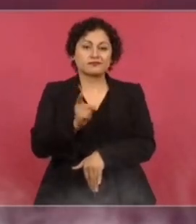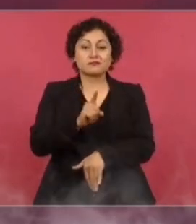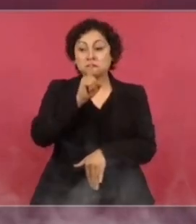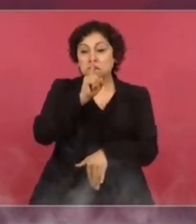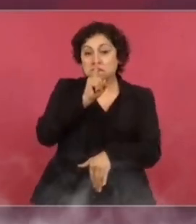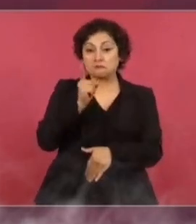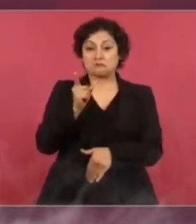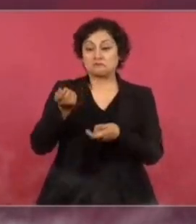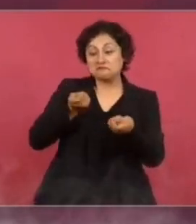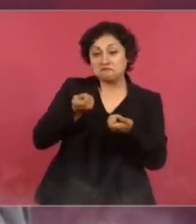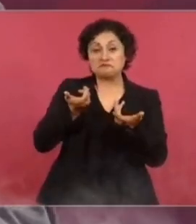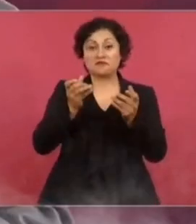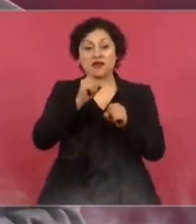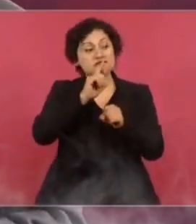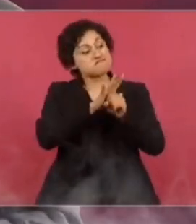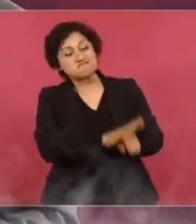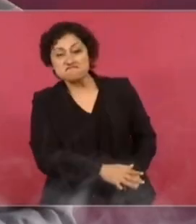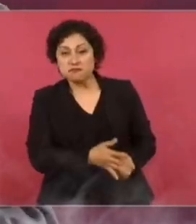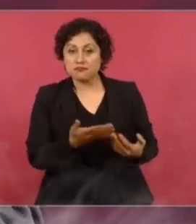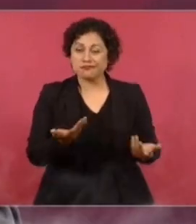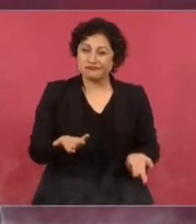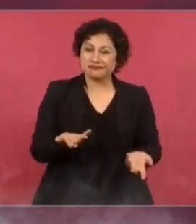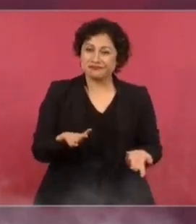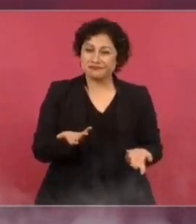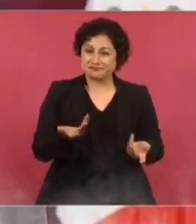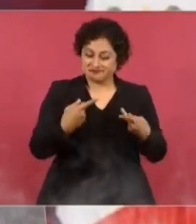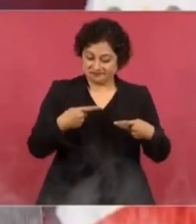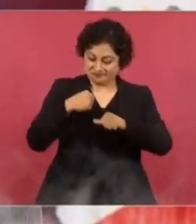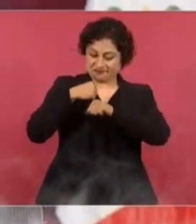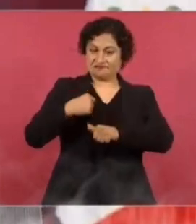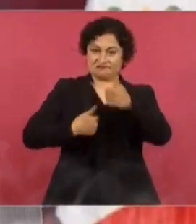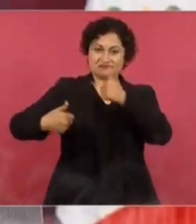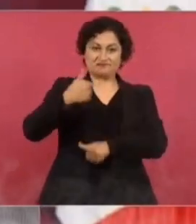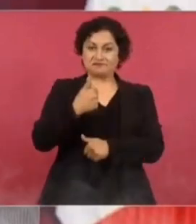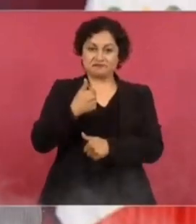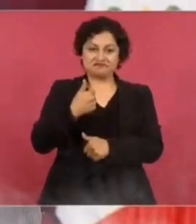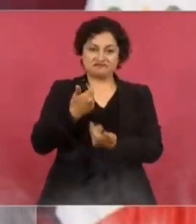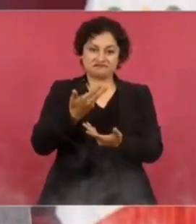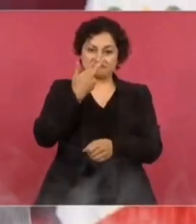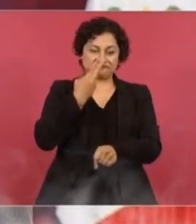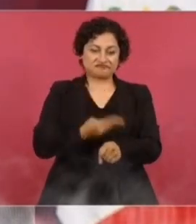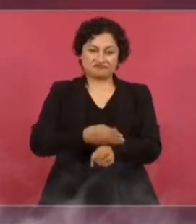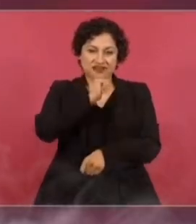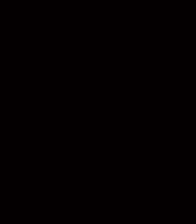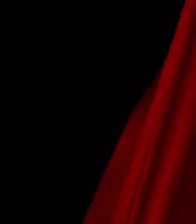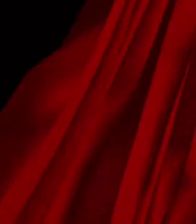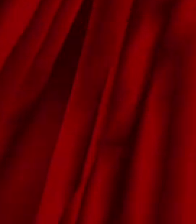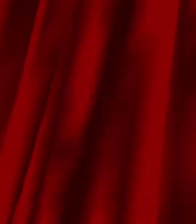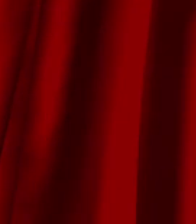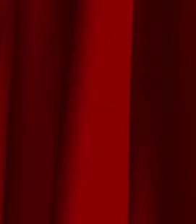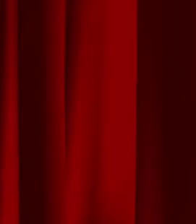o en el banquillo de los acusados. Al servicio de los intereses creados.